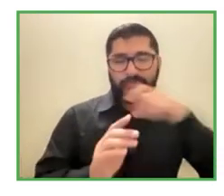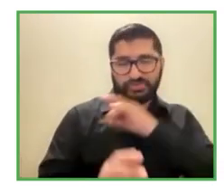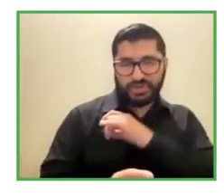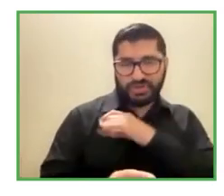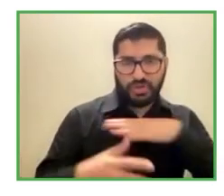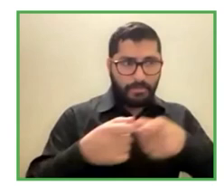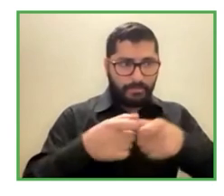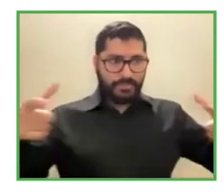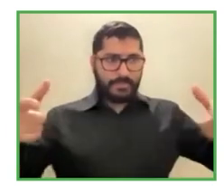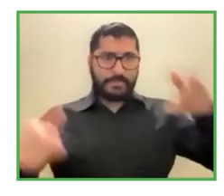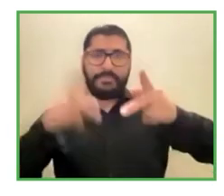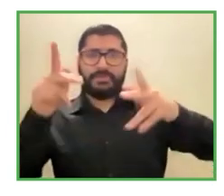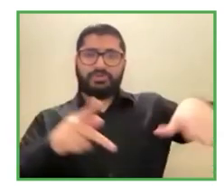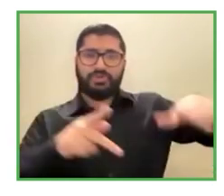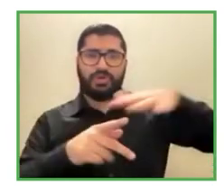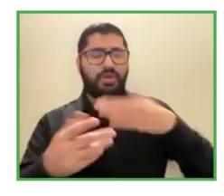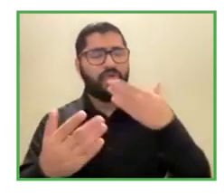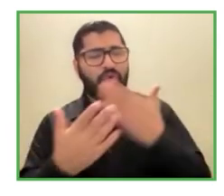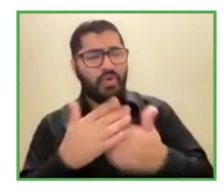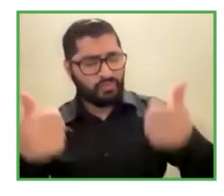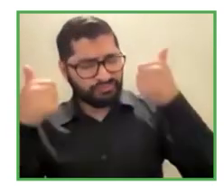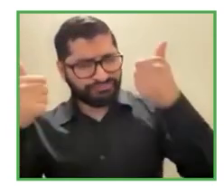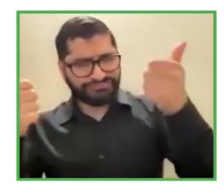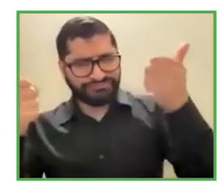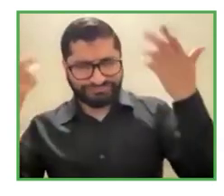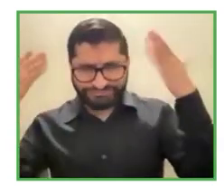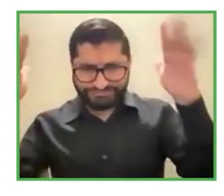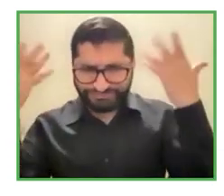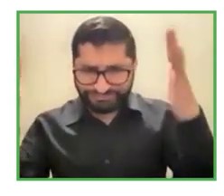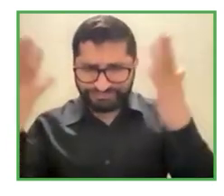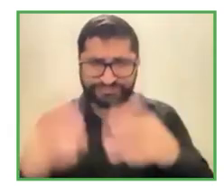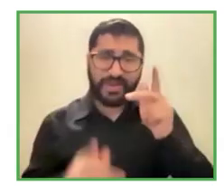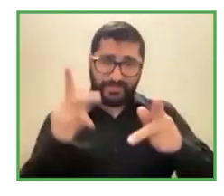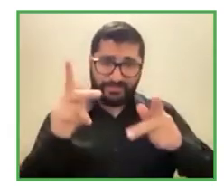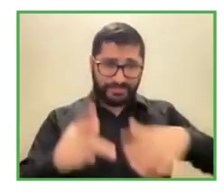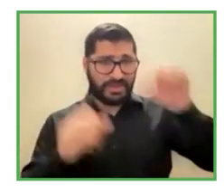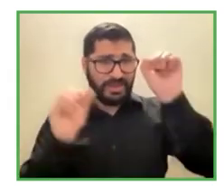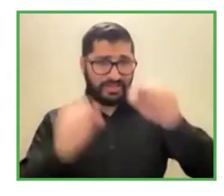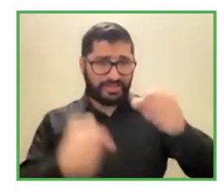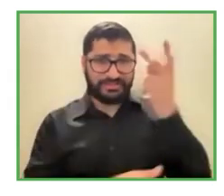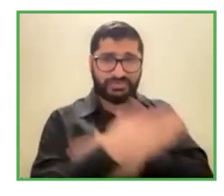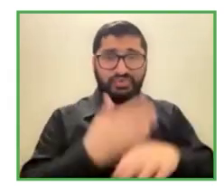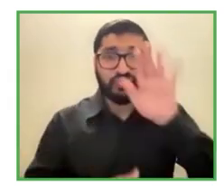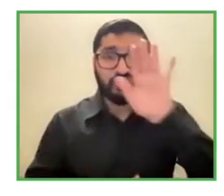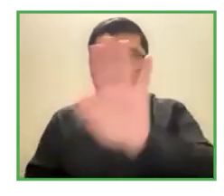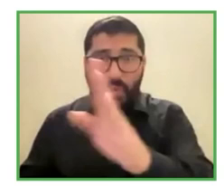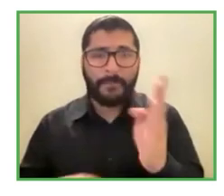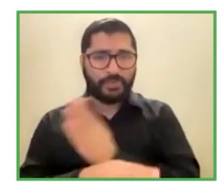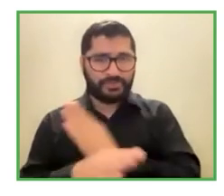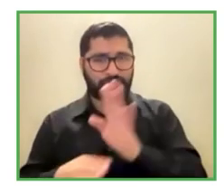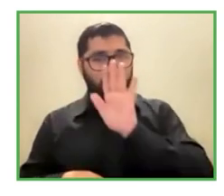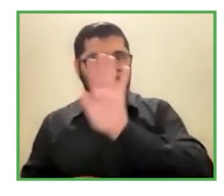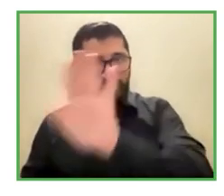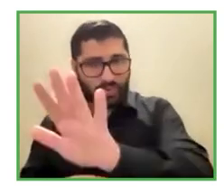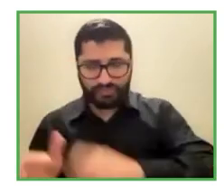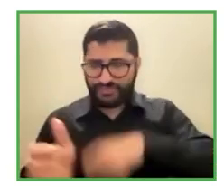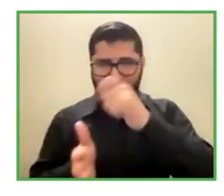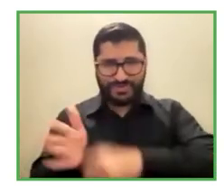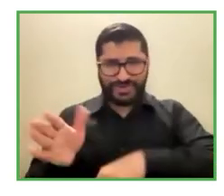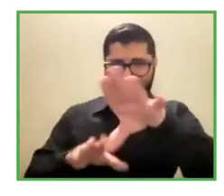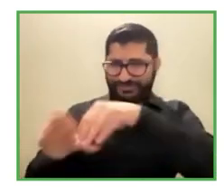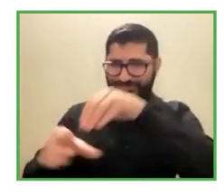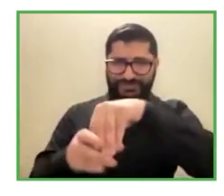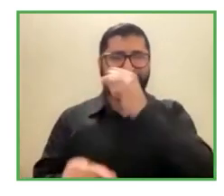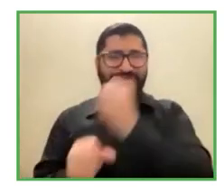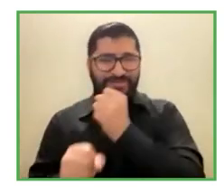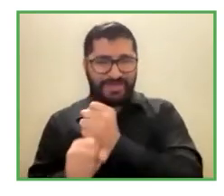hoy día están integradas ¿no es cierto? y están trabajando hay temas muy interesantes hay proyectos con los cuales hay que seguir avanzando ¿no es cierto?